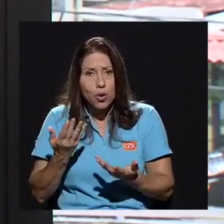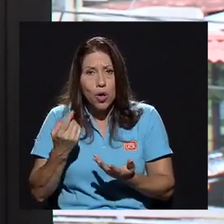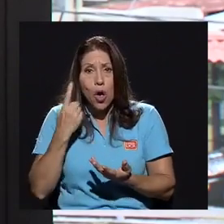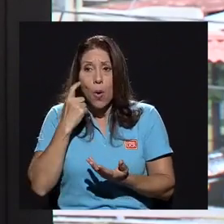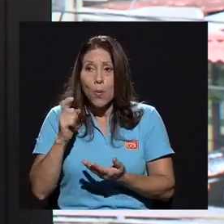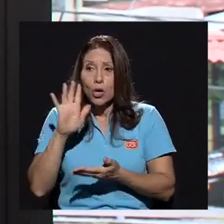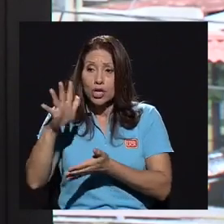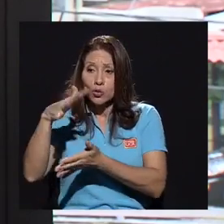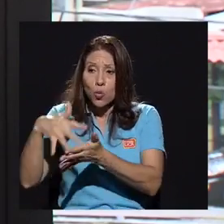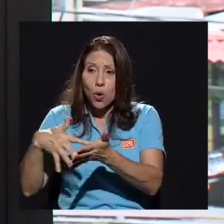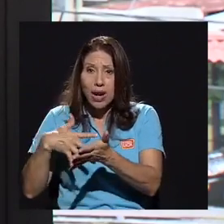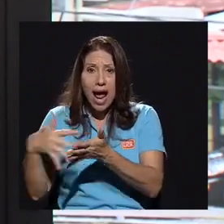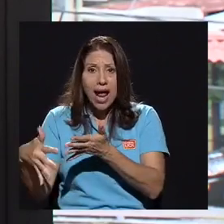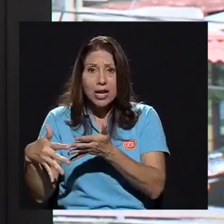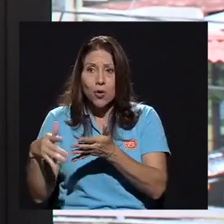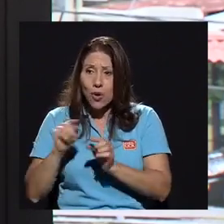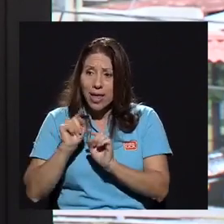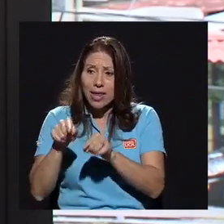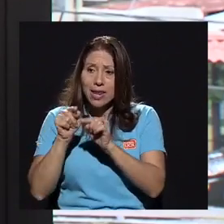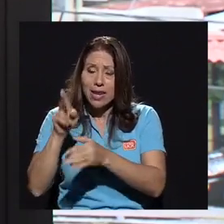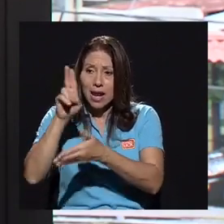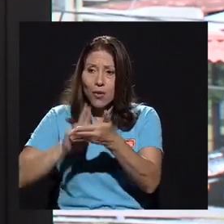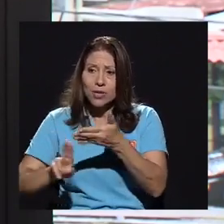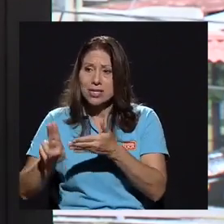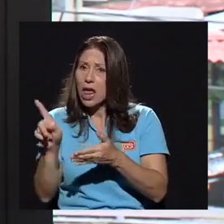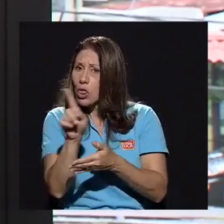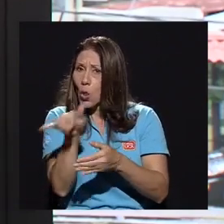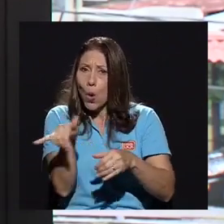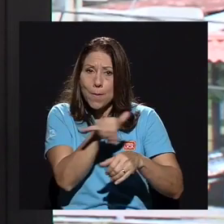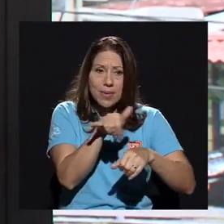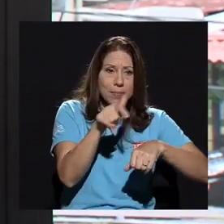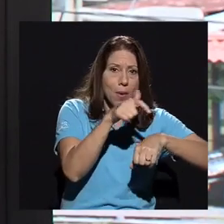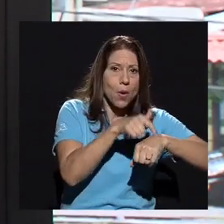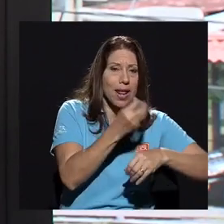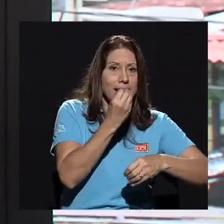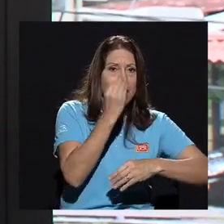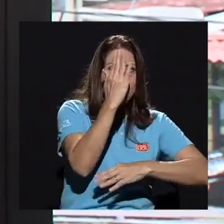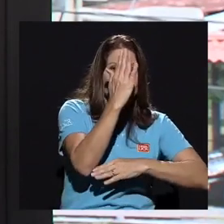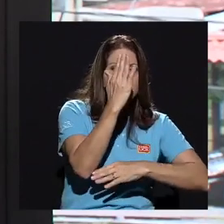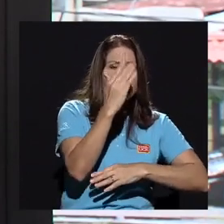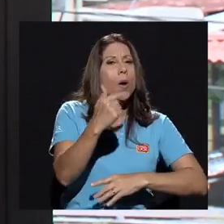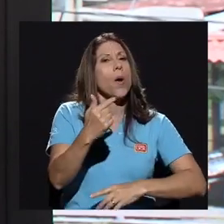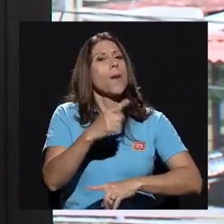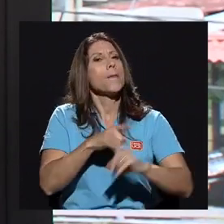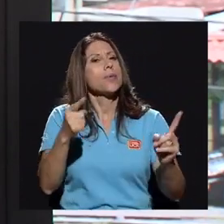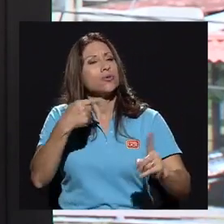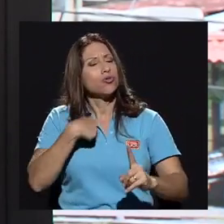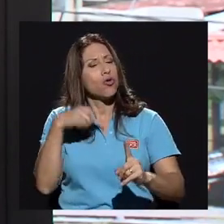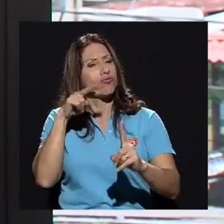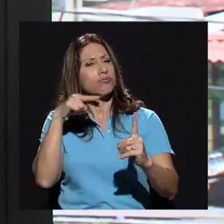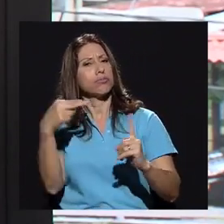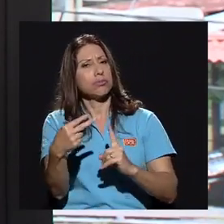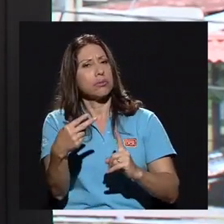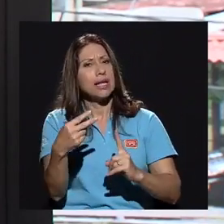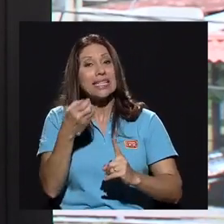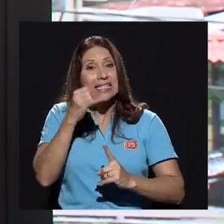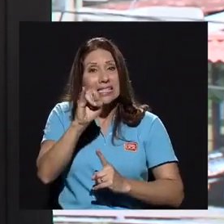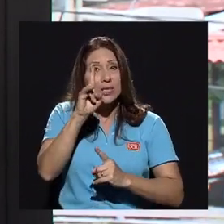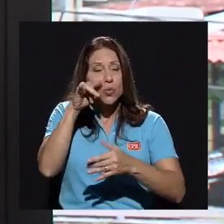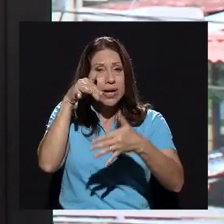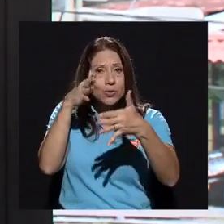coincidía con el almuerzo. Y mi visión es que si un estudiante ingresa a la Universidad de Costa Rica,